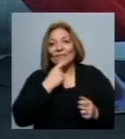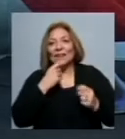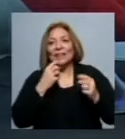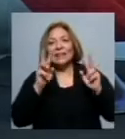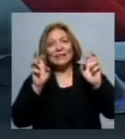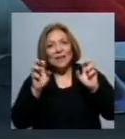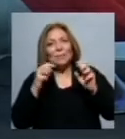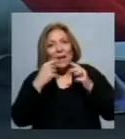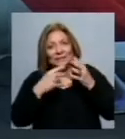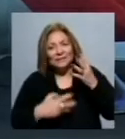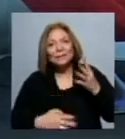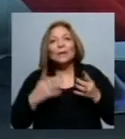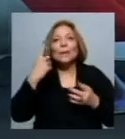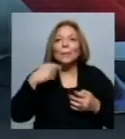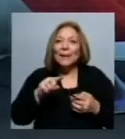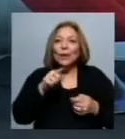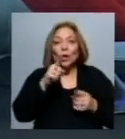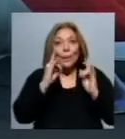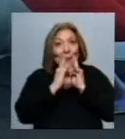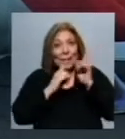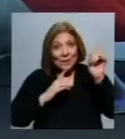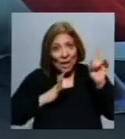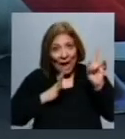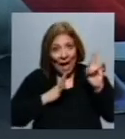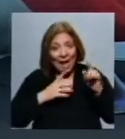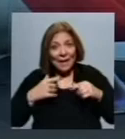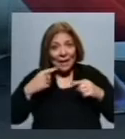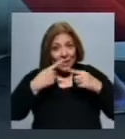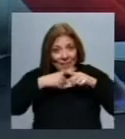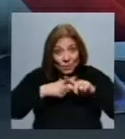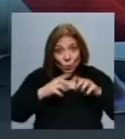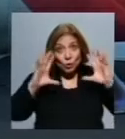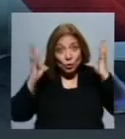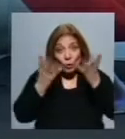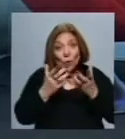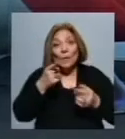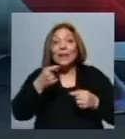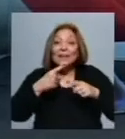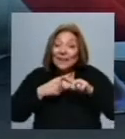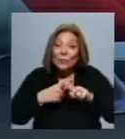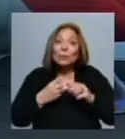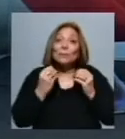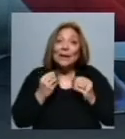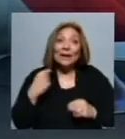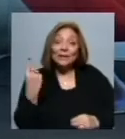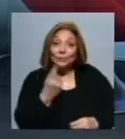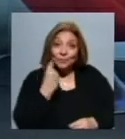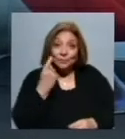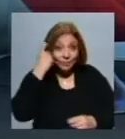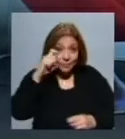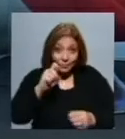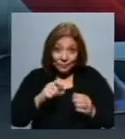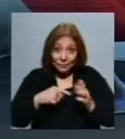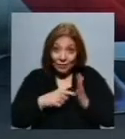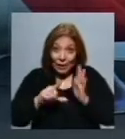para abordar, pero en el Parlamento existe un ámbito de discusión, es el ámbito de discusión para que este proyecto de